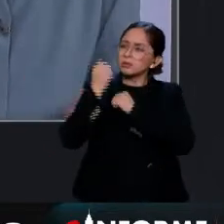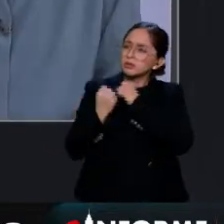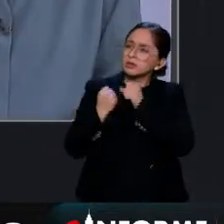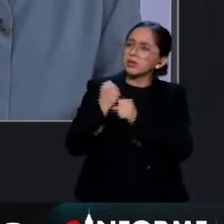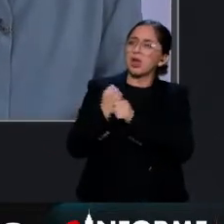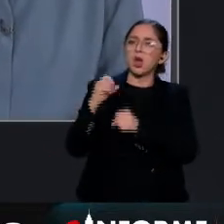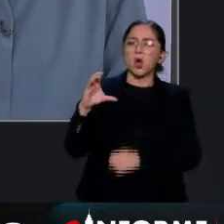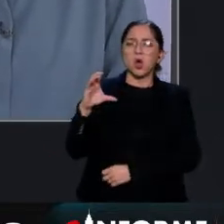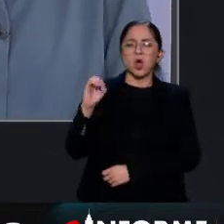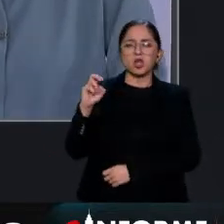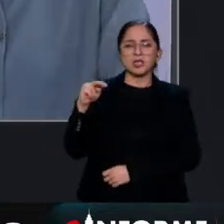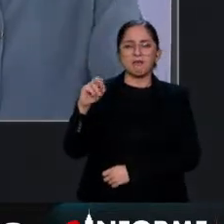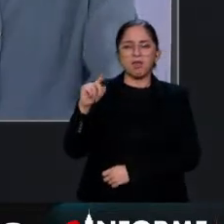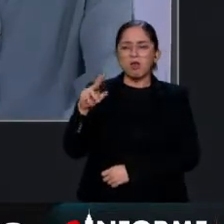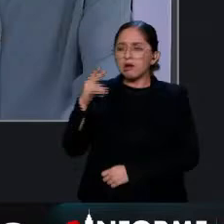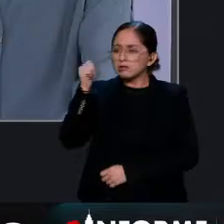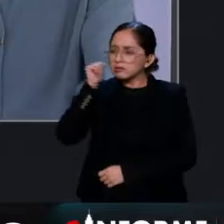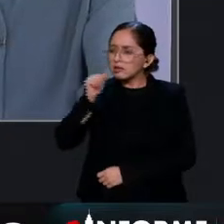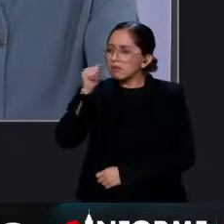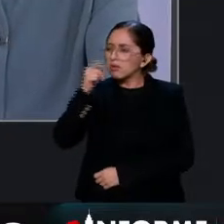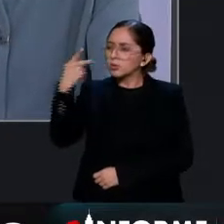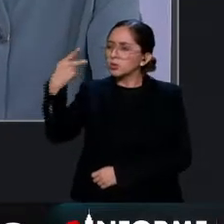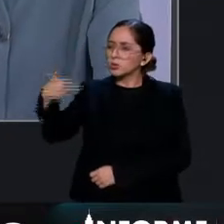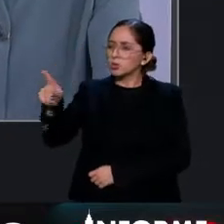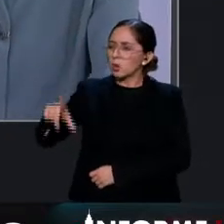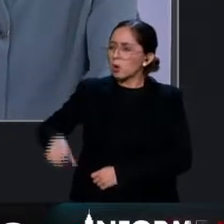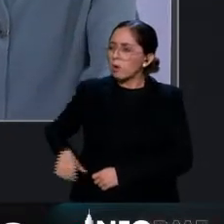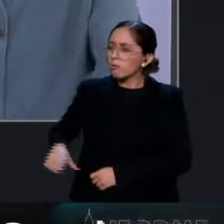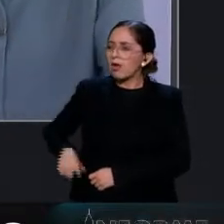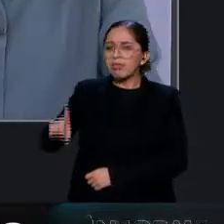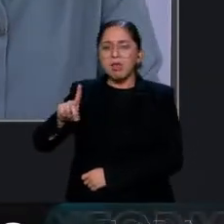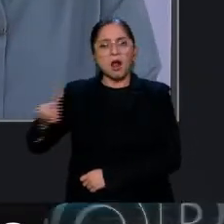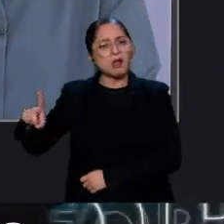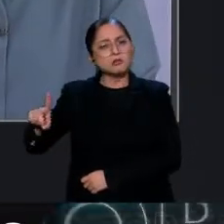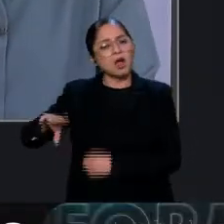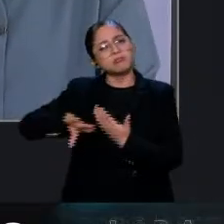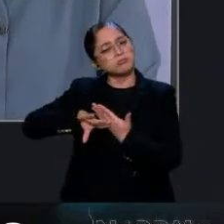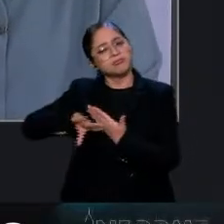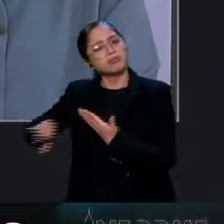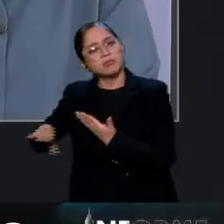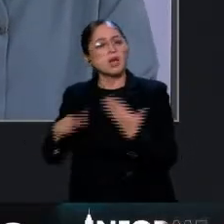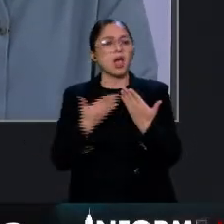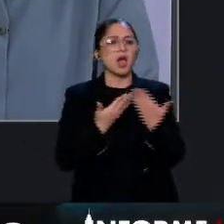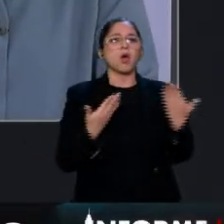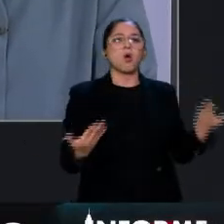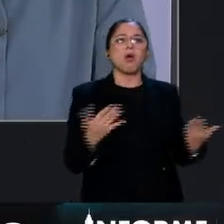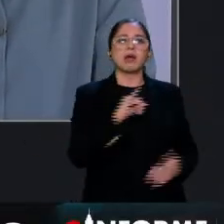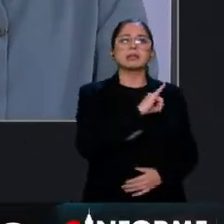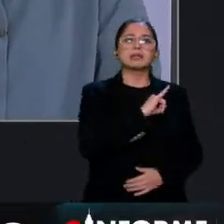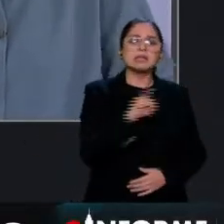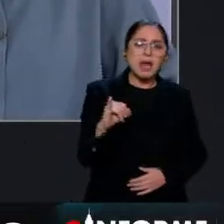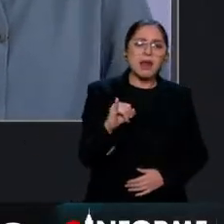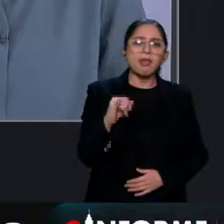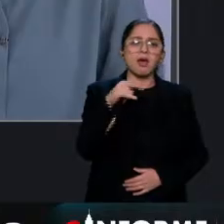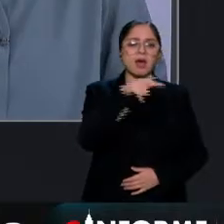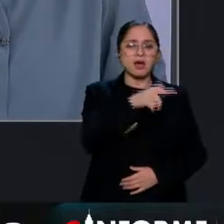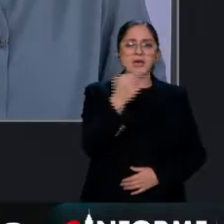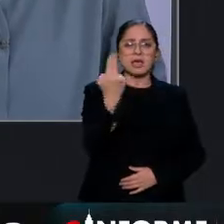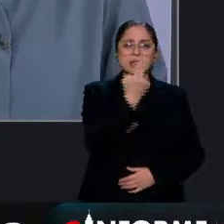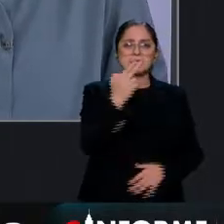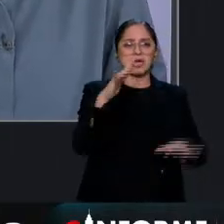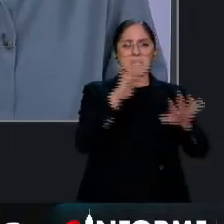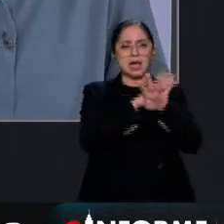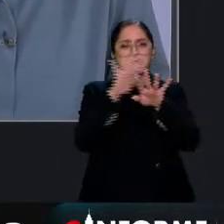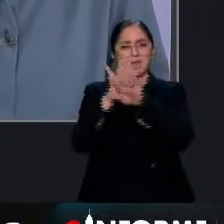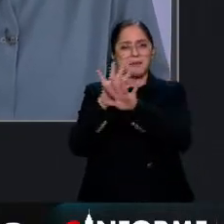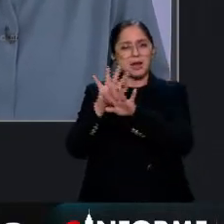De cara a los retos que enfrentará su gobierno frente a la resistencia de una oligarquía que intentará frenar la transformación, el